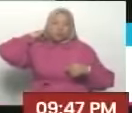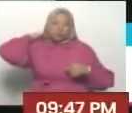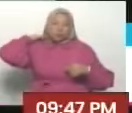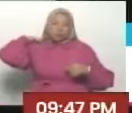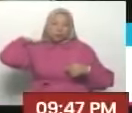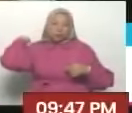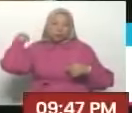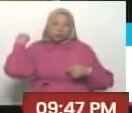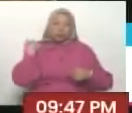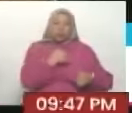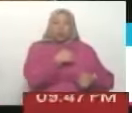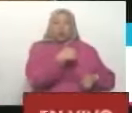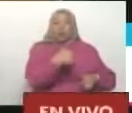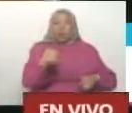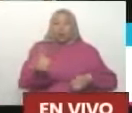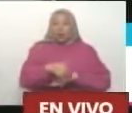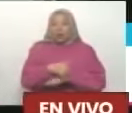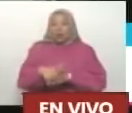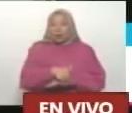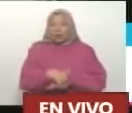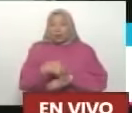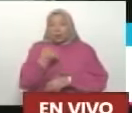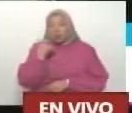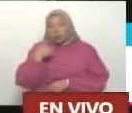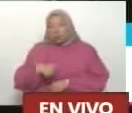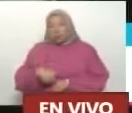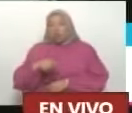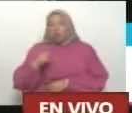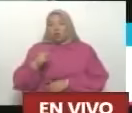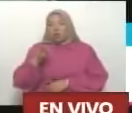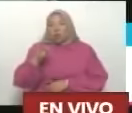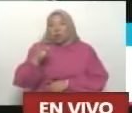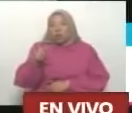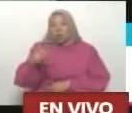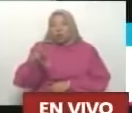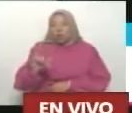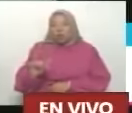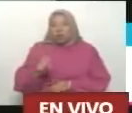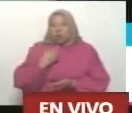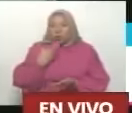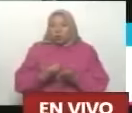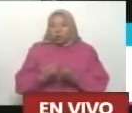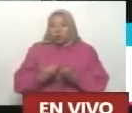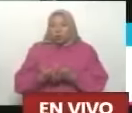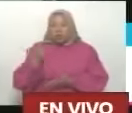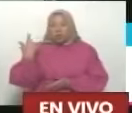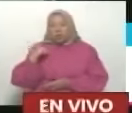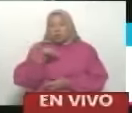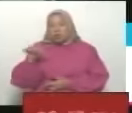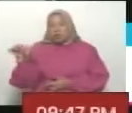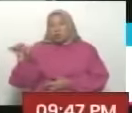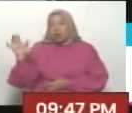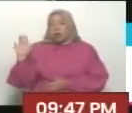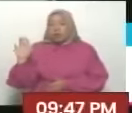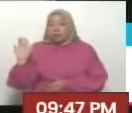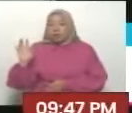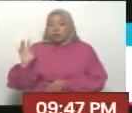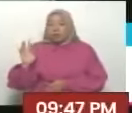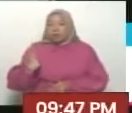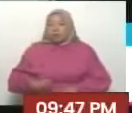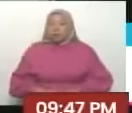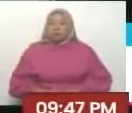nosotros pasamos, hoy nada más estábamos aquí en la fuga, un proyecto que hace escasas semanas estuvimos y